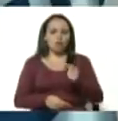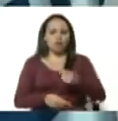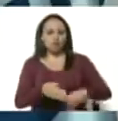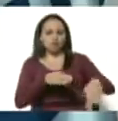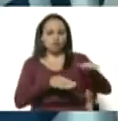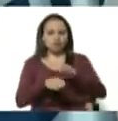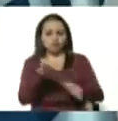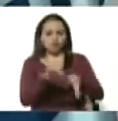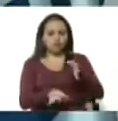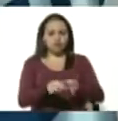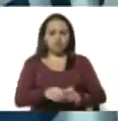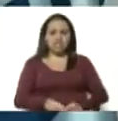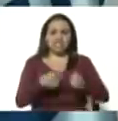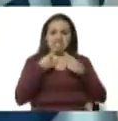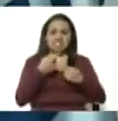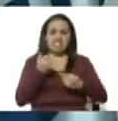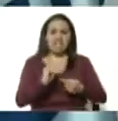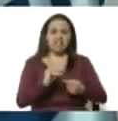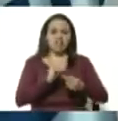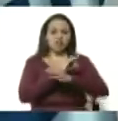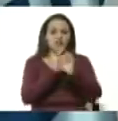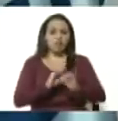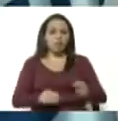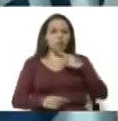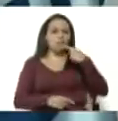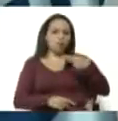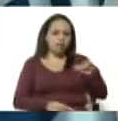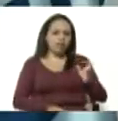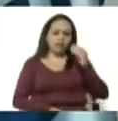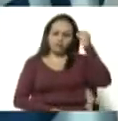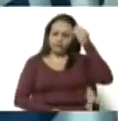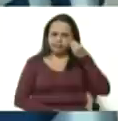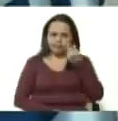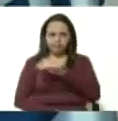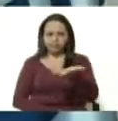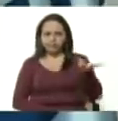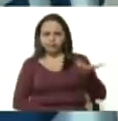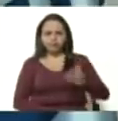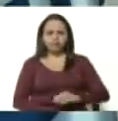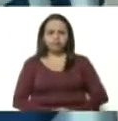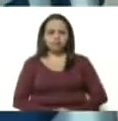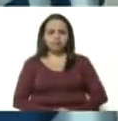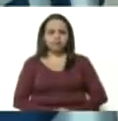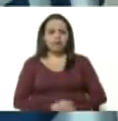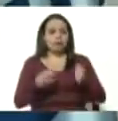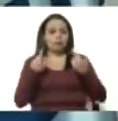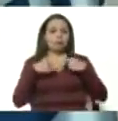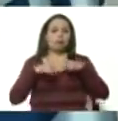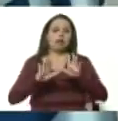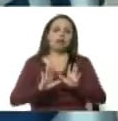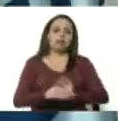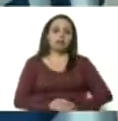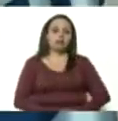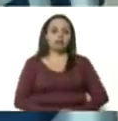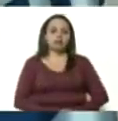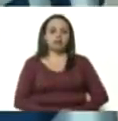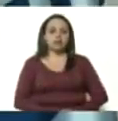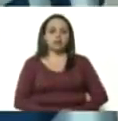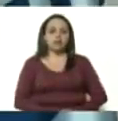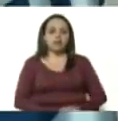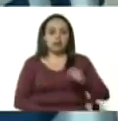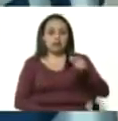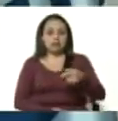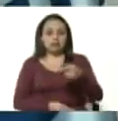actuaba por razones políticas imagínense para supuestamente según ese juzgado